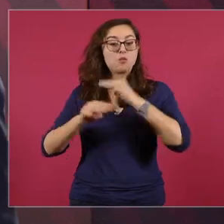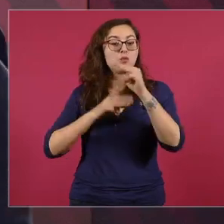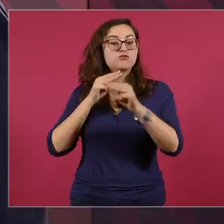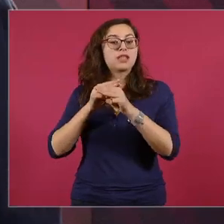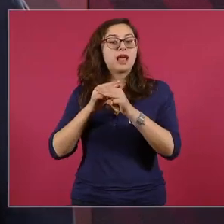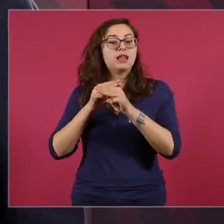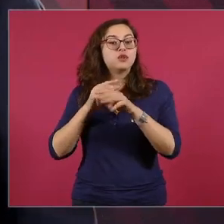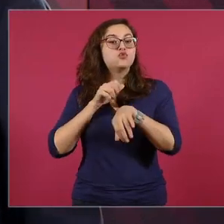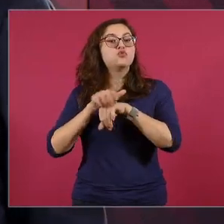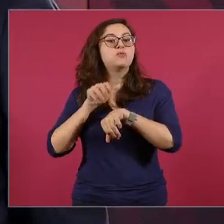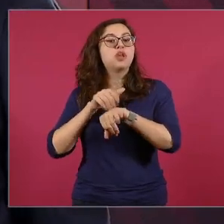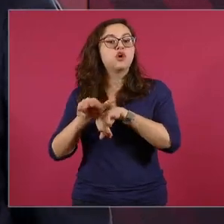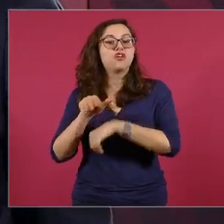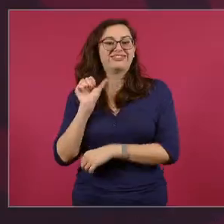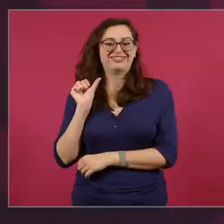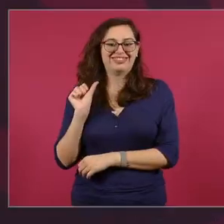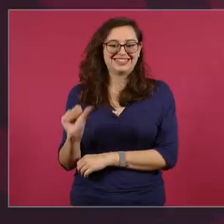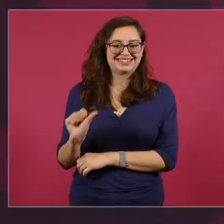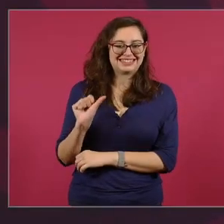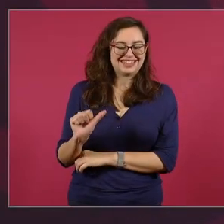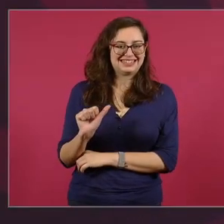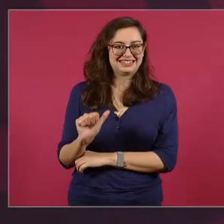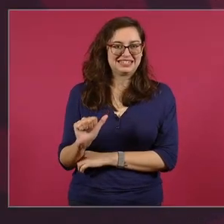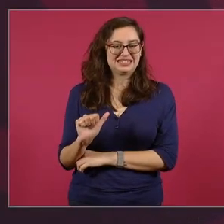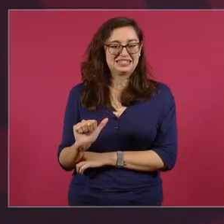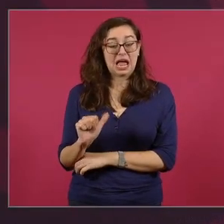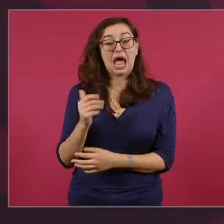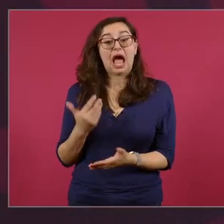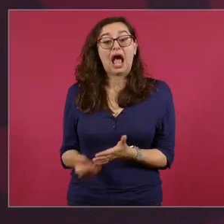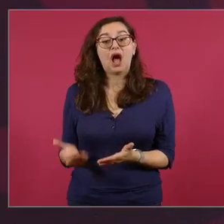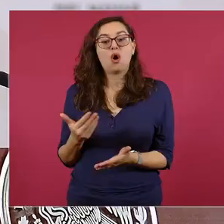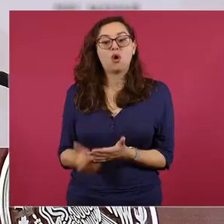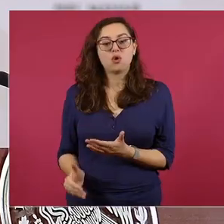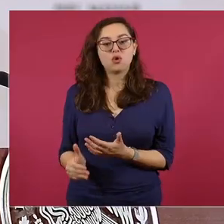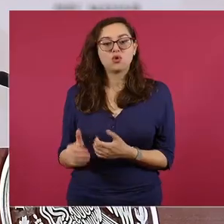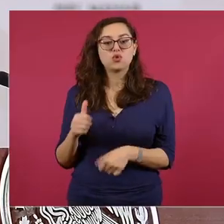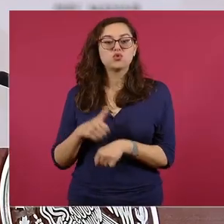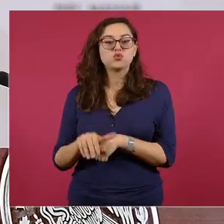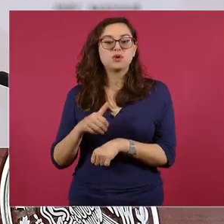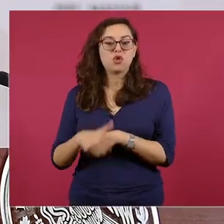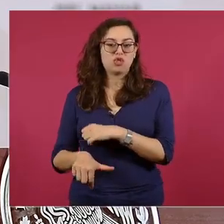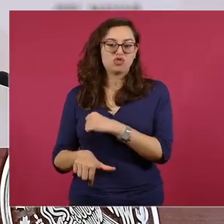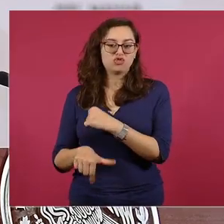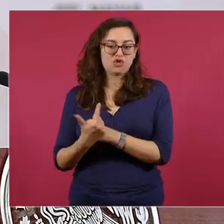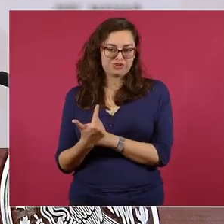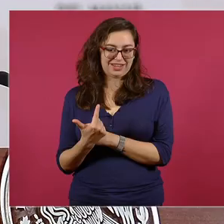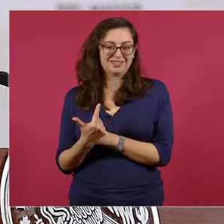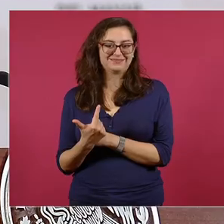del mundo hoy México ocupa el lugar 12